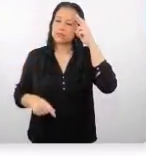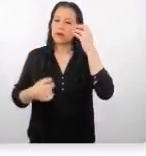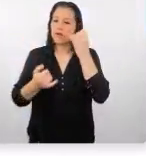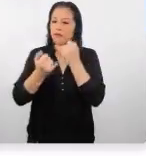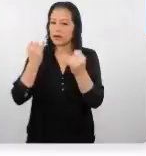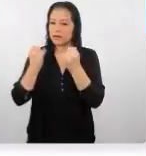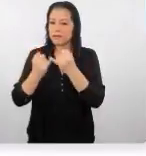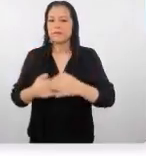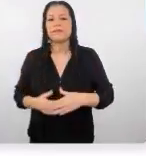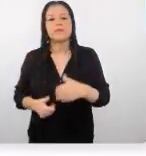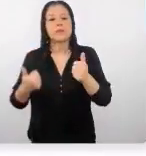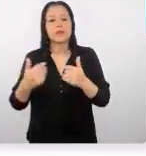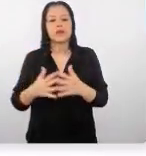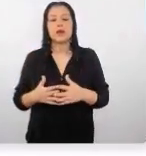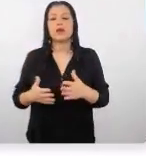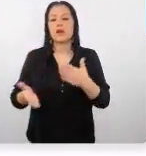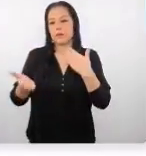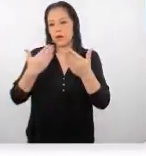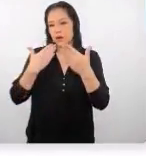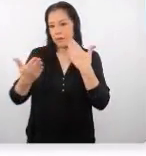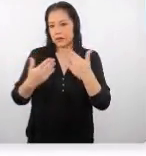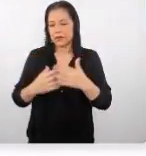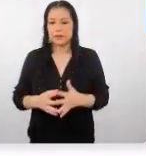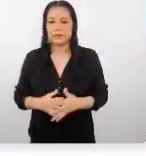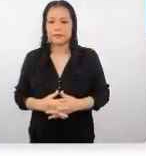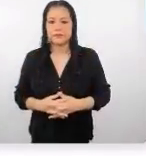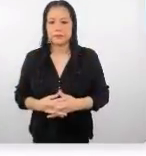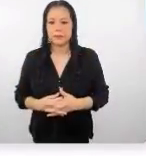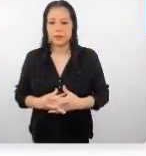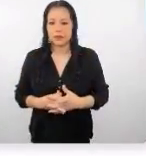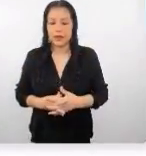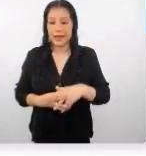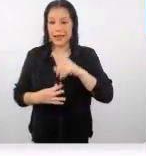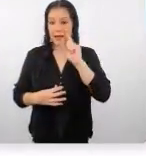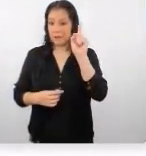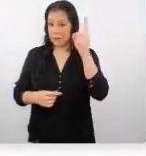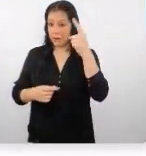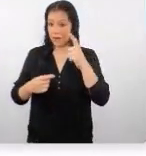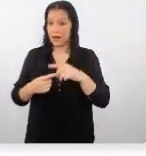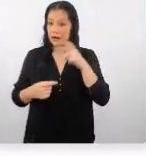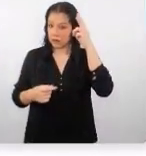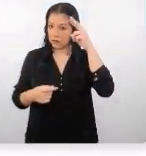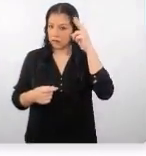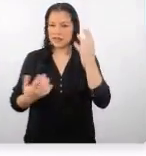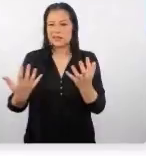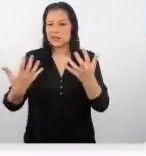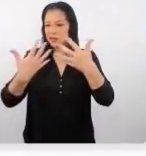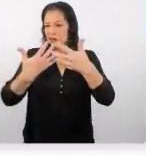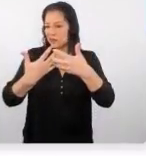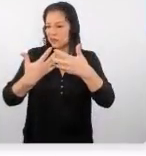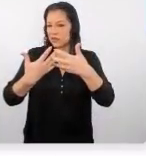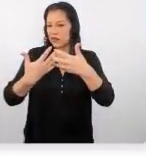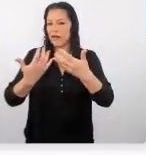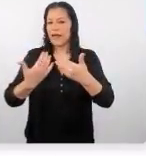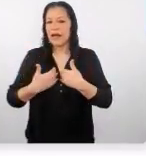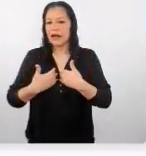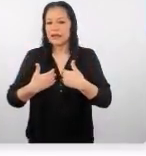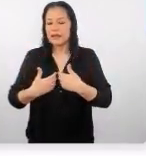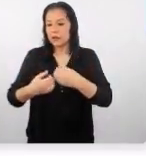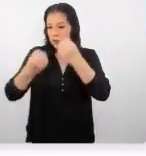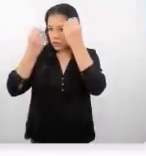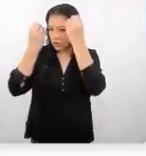sobre lo que hemos ido conversando. La primera reflexión está asociada a tener un contenido